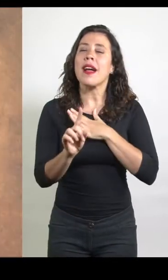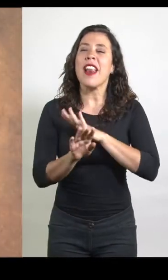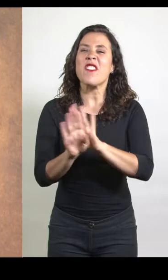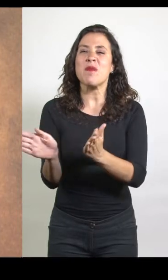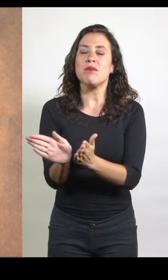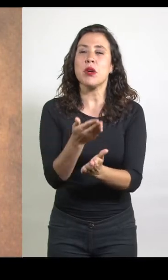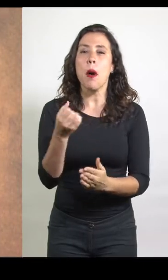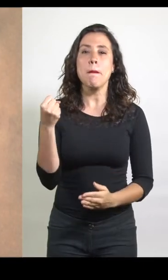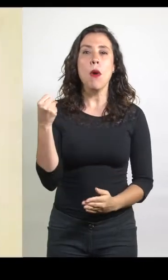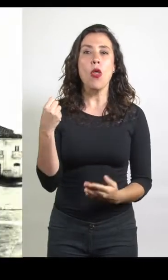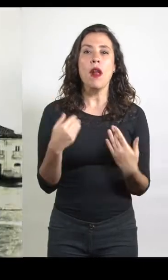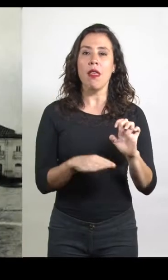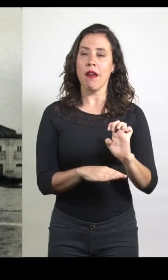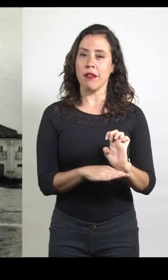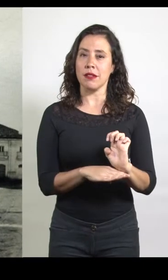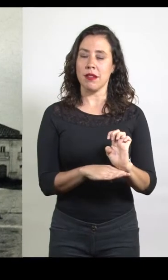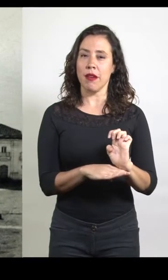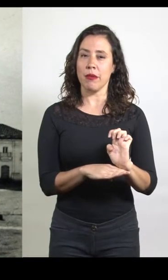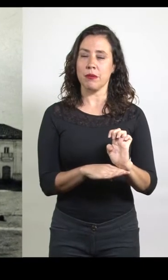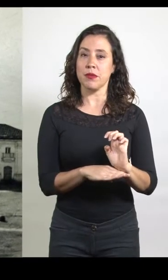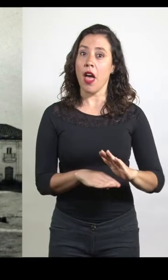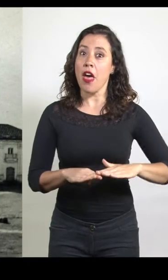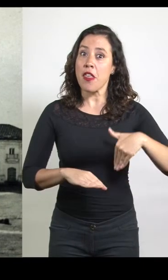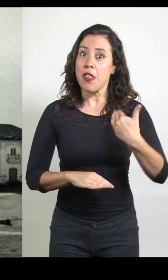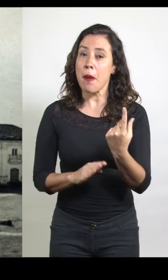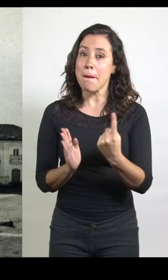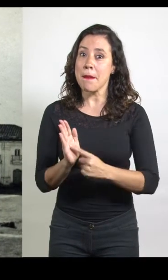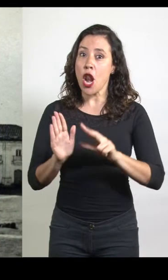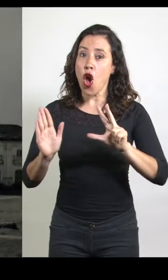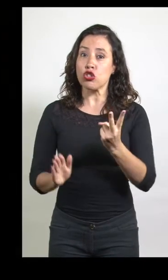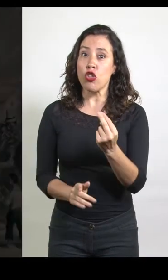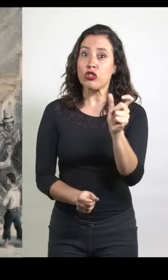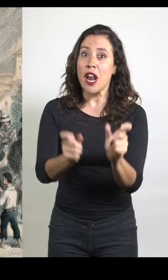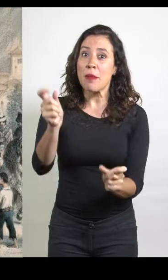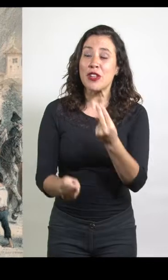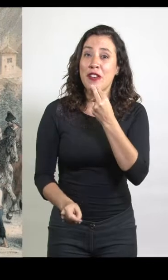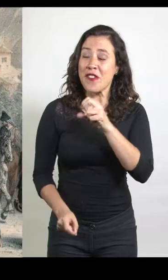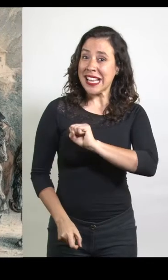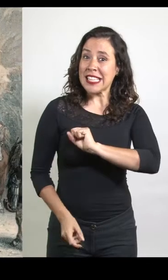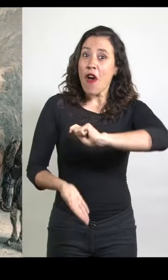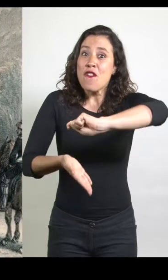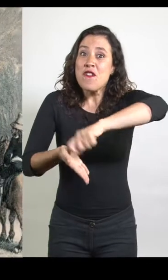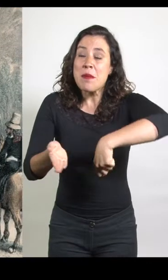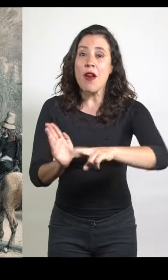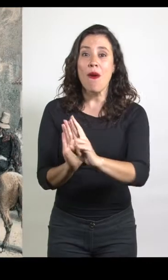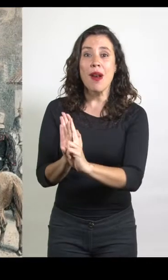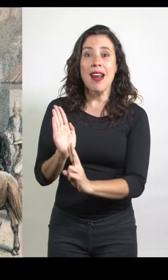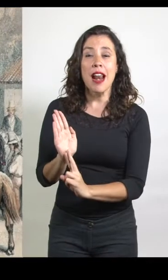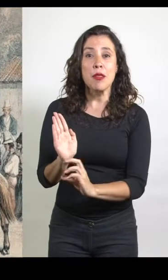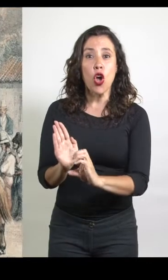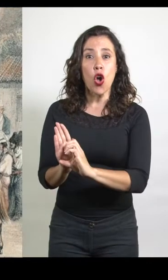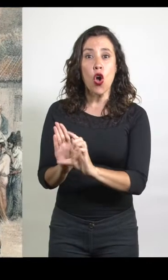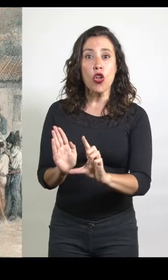delimitación de los poderes del Estado. Ya en 1812, los habitantes de Santiago firmaron el reglamento